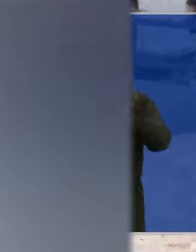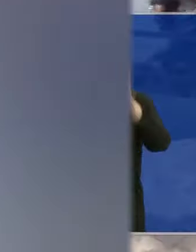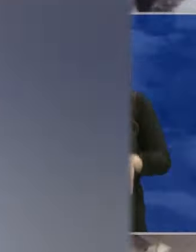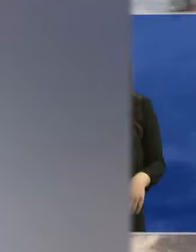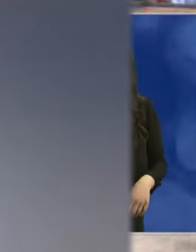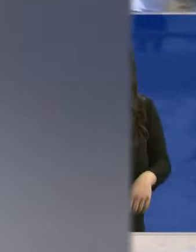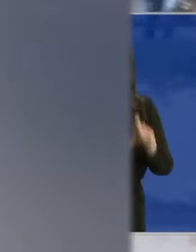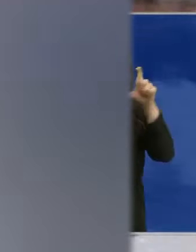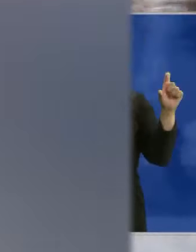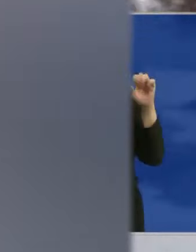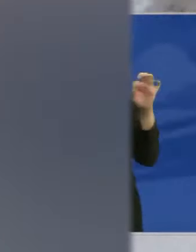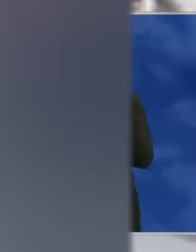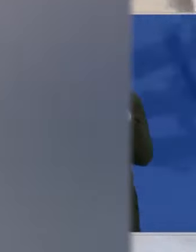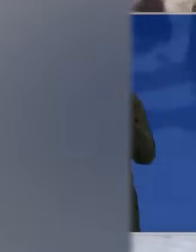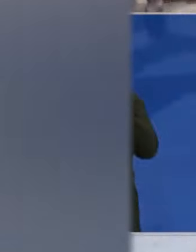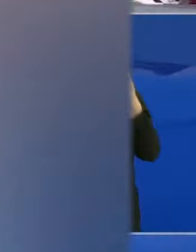organismos y entidades.